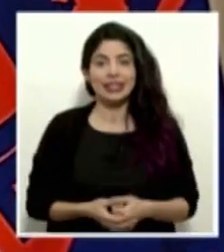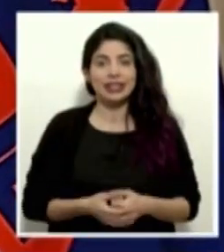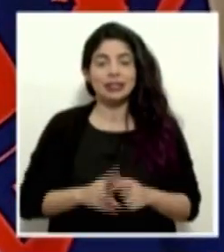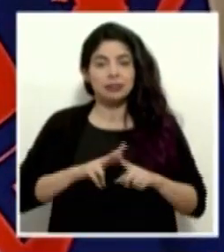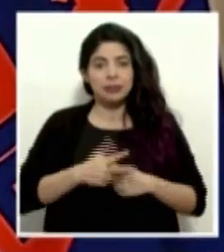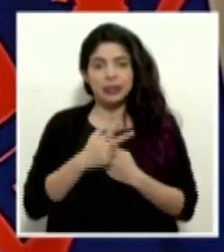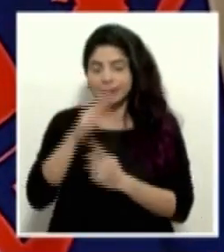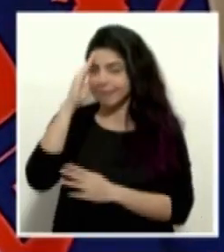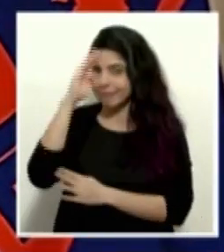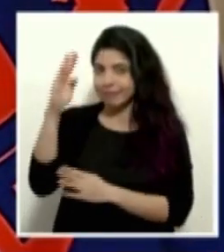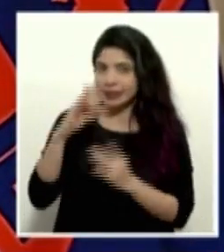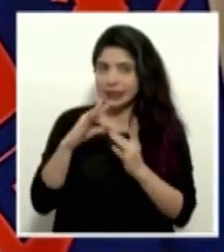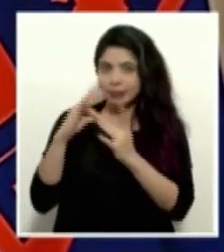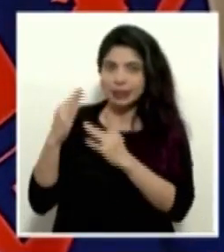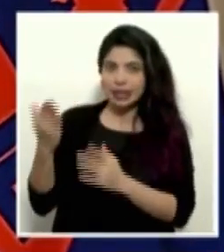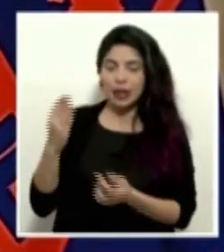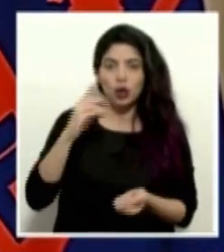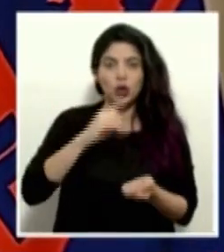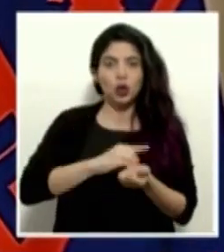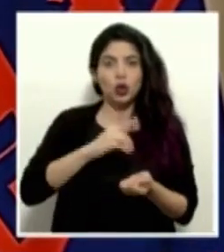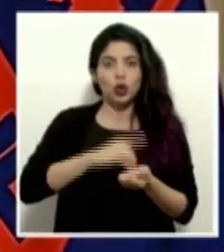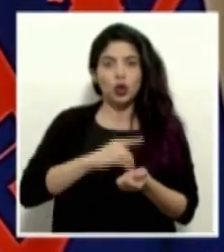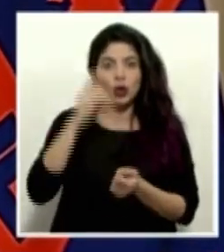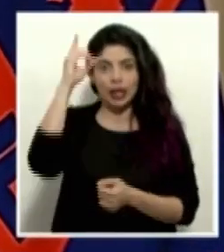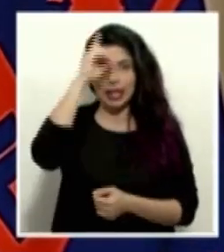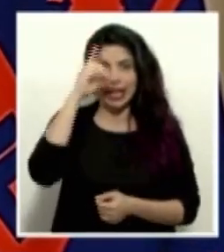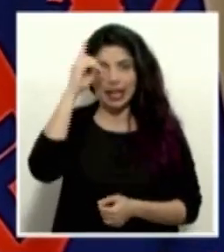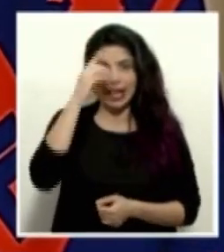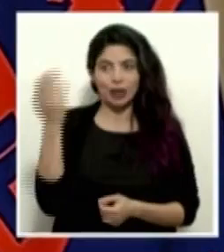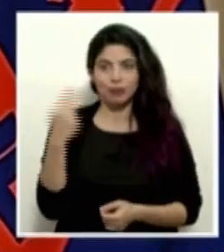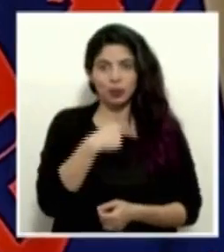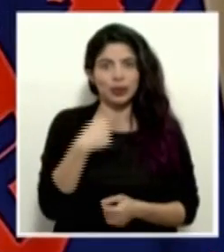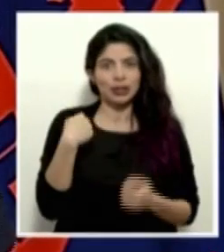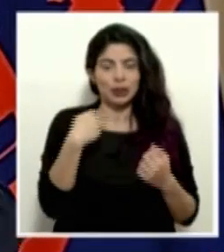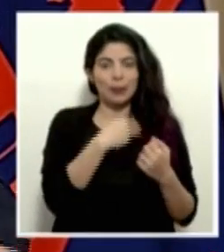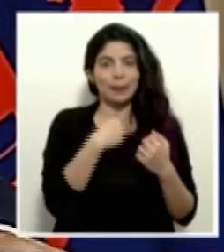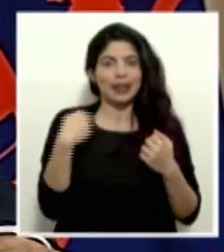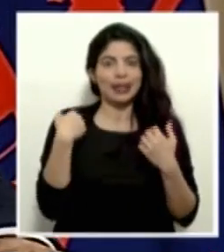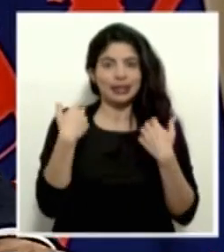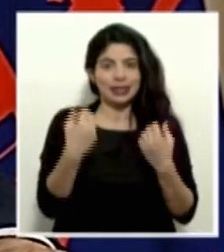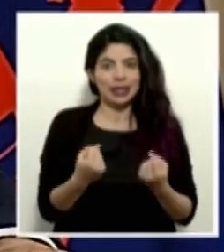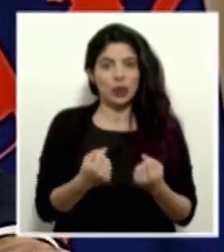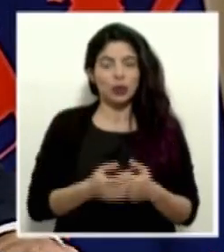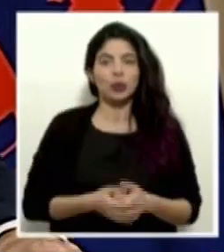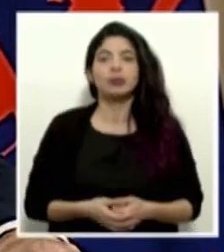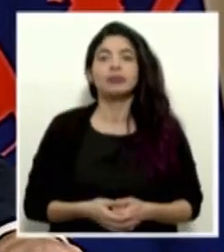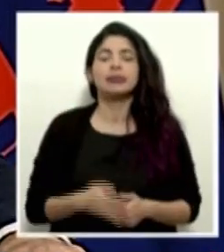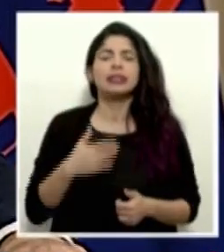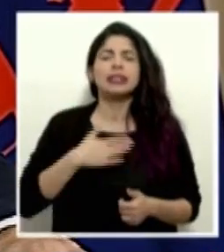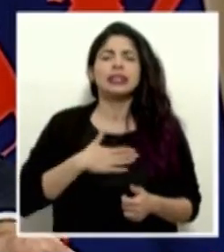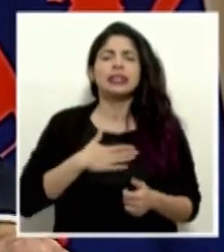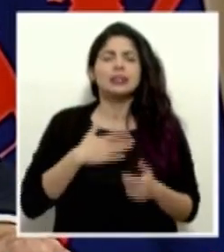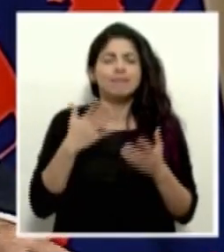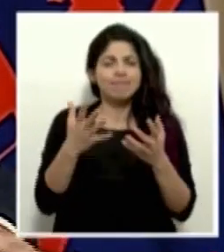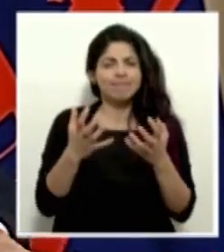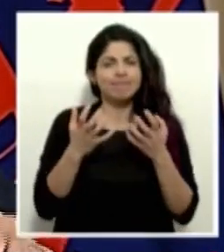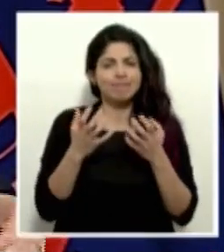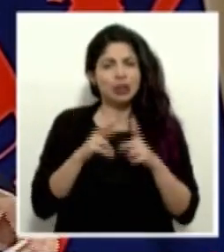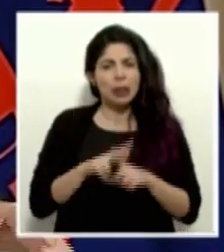Empiezo con un saludo muy especial al doctor Daniel Sala, nuestro ministro de salud. Yo quisiera